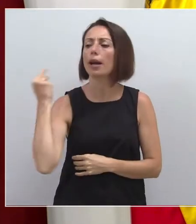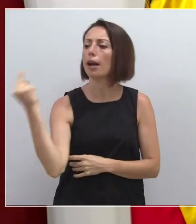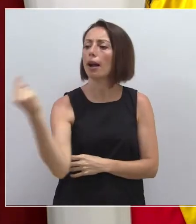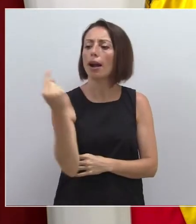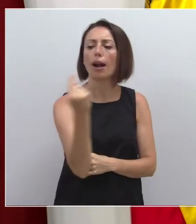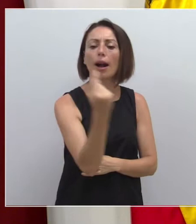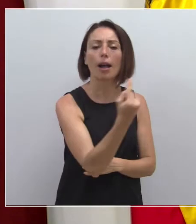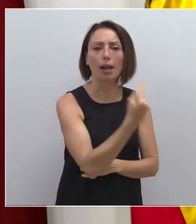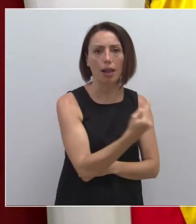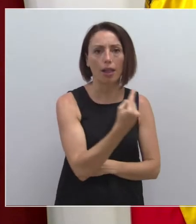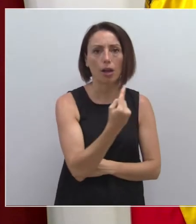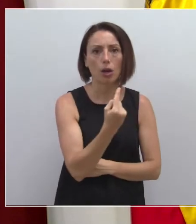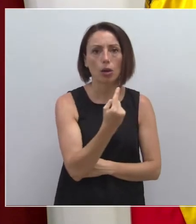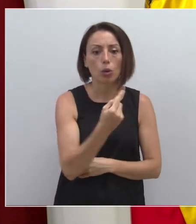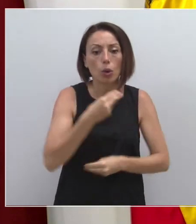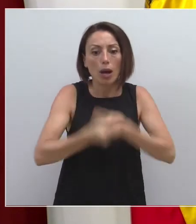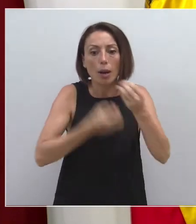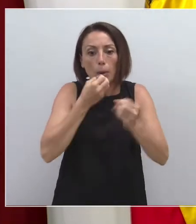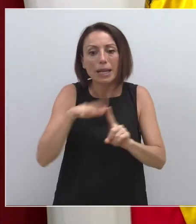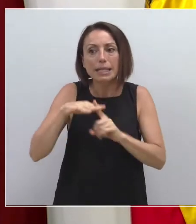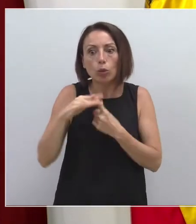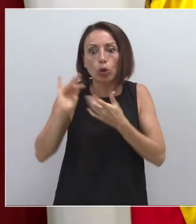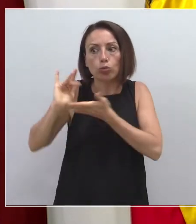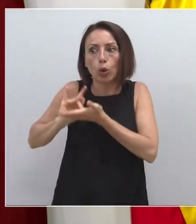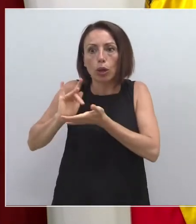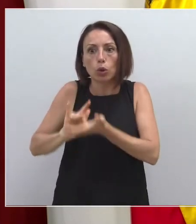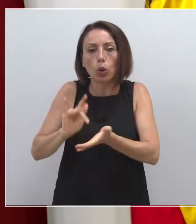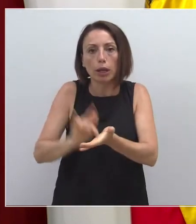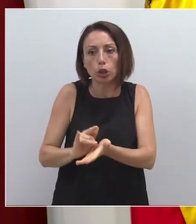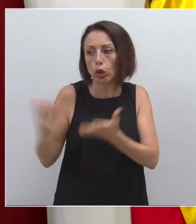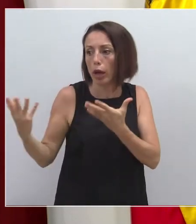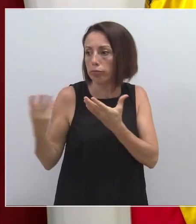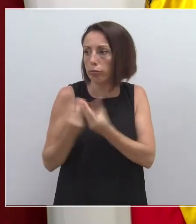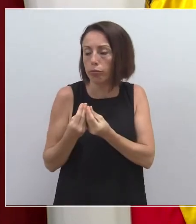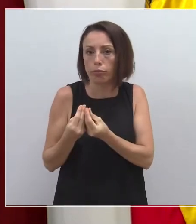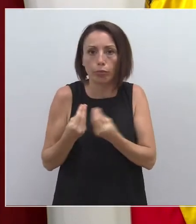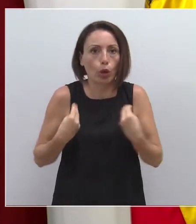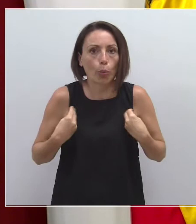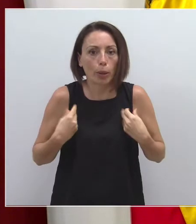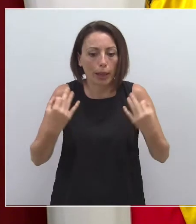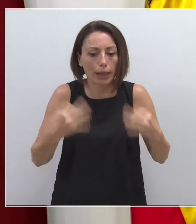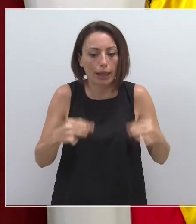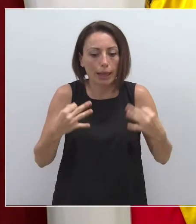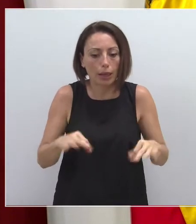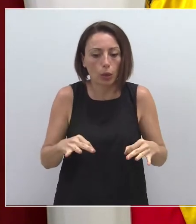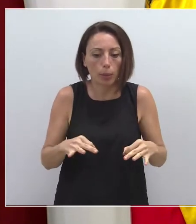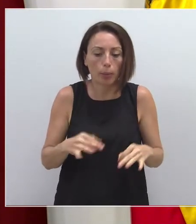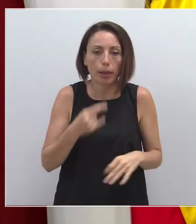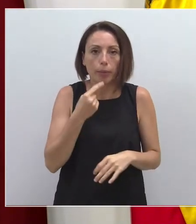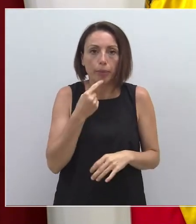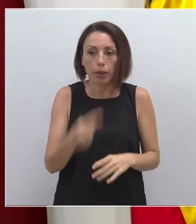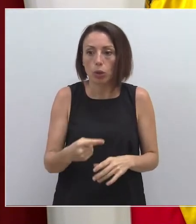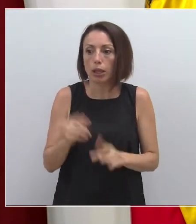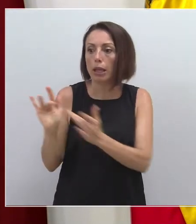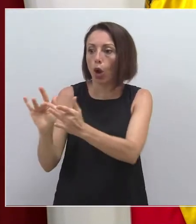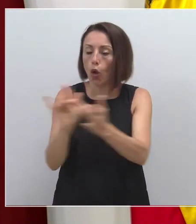nosotros actuemos ante cada situación en la que la convivencia normal nos ve envueltos,